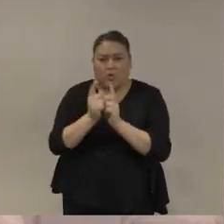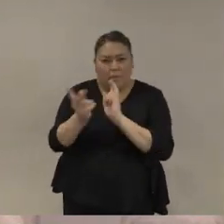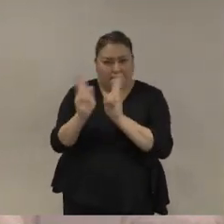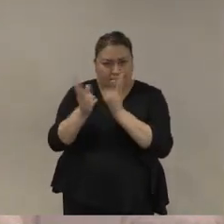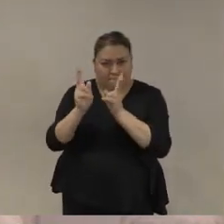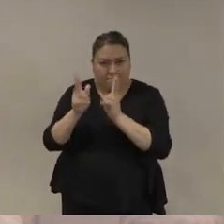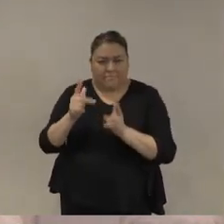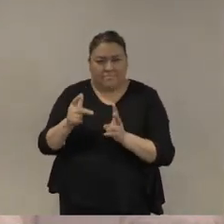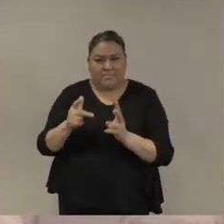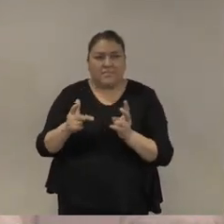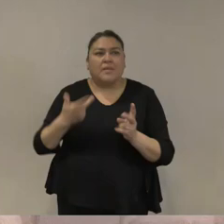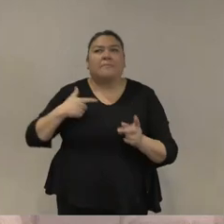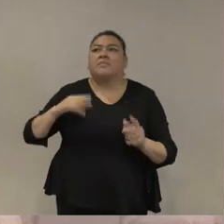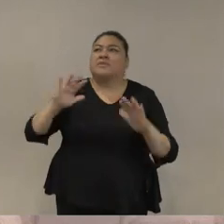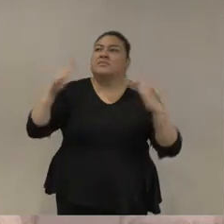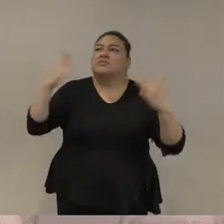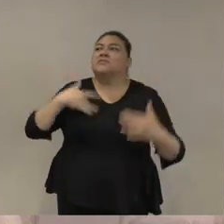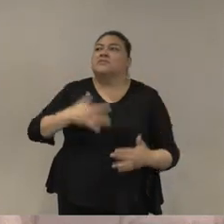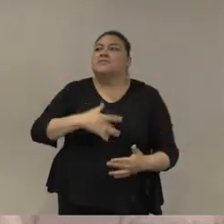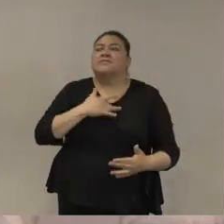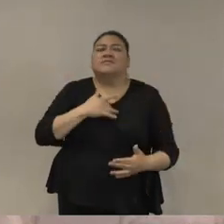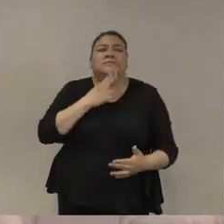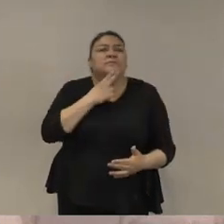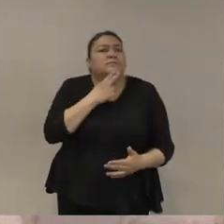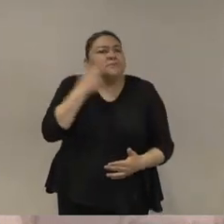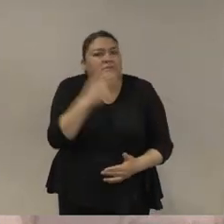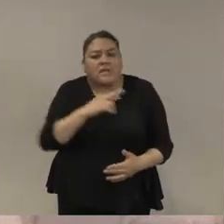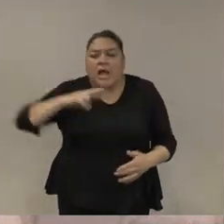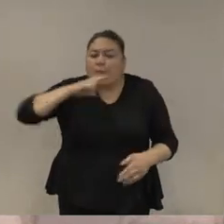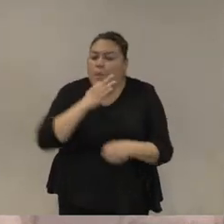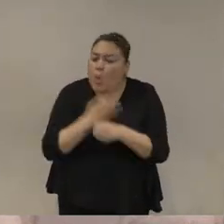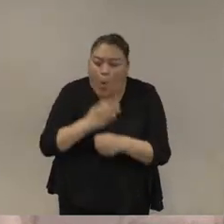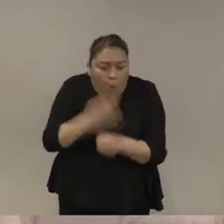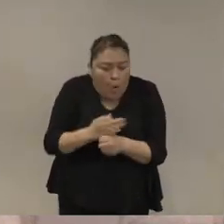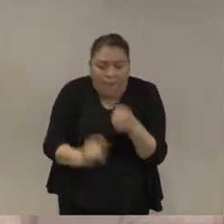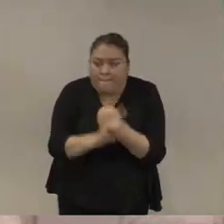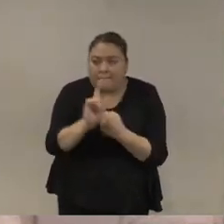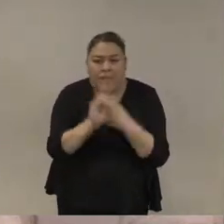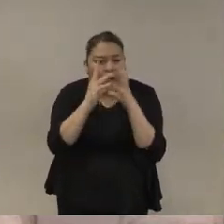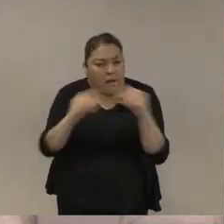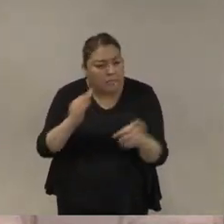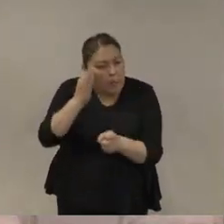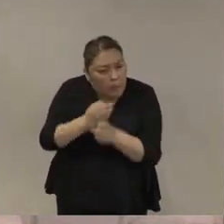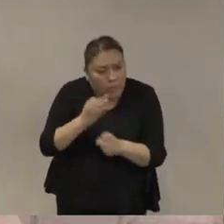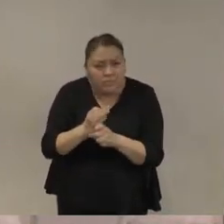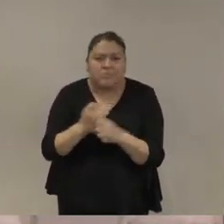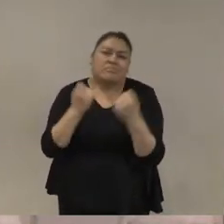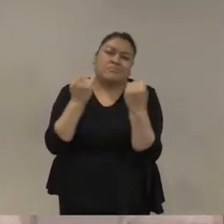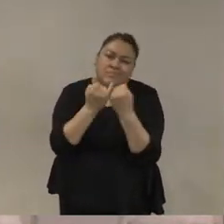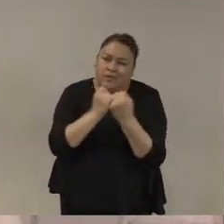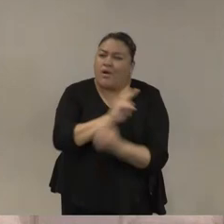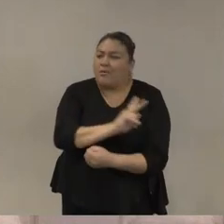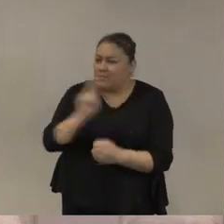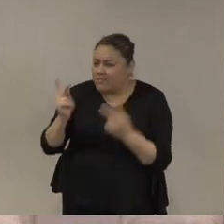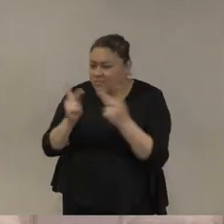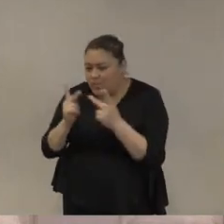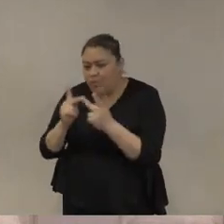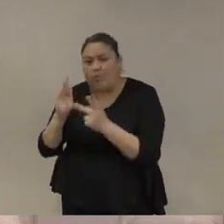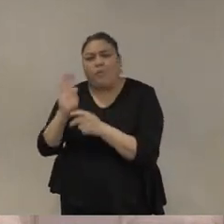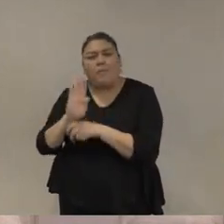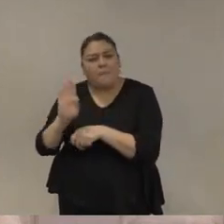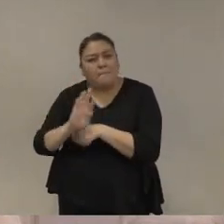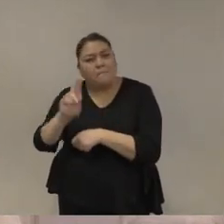hay una urgencia ciudadana de que las cosas se resuelvan ya y eso pasa seguramente en Brasil y pasa evidentemente